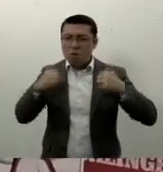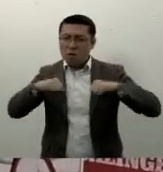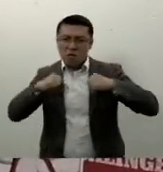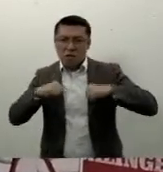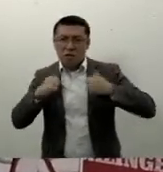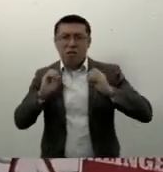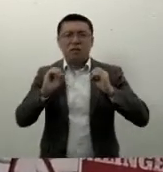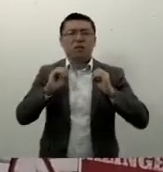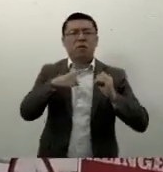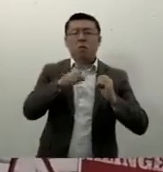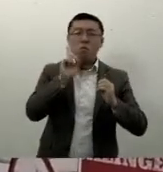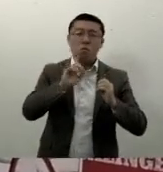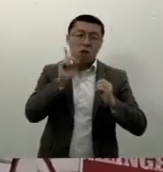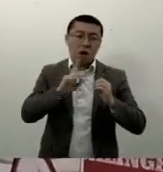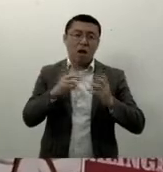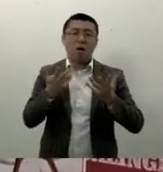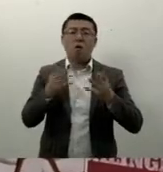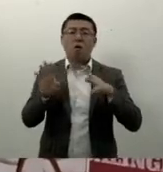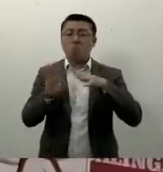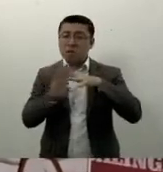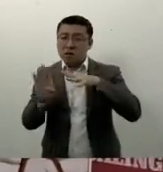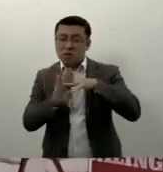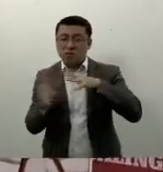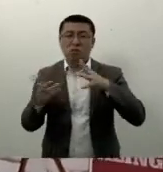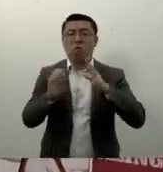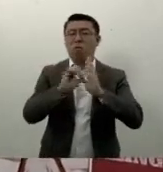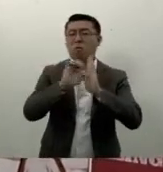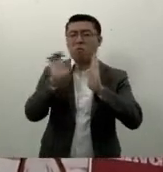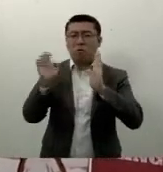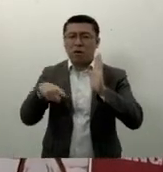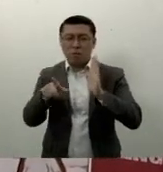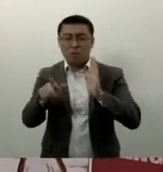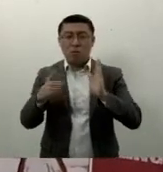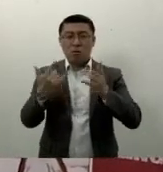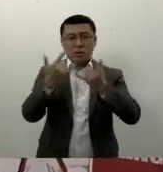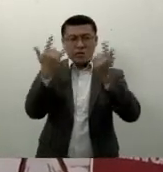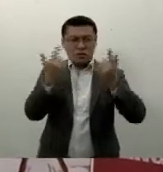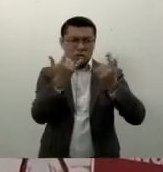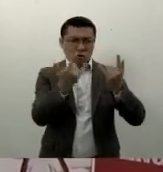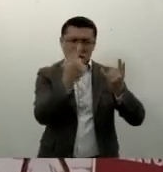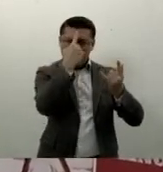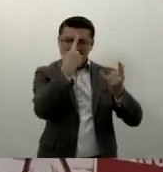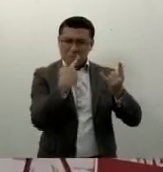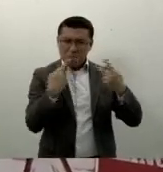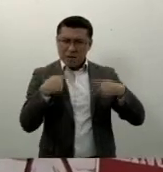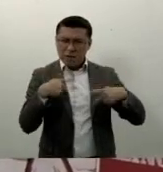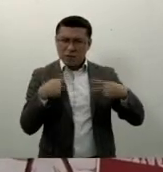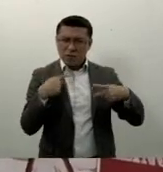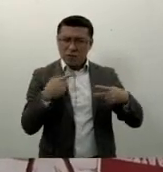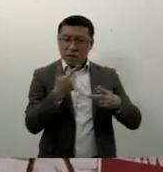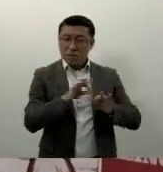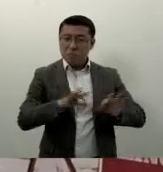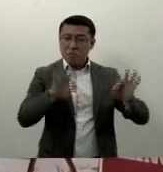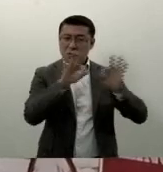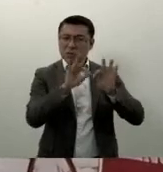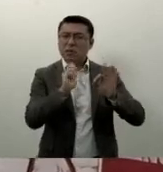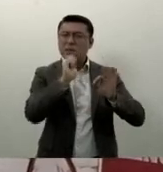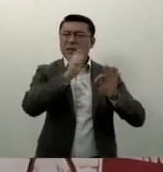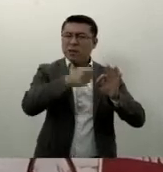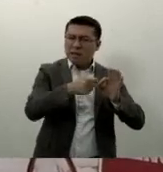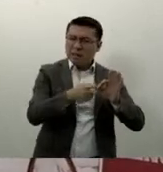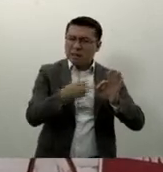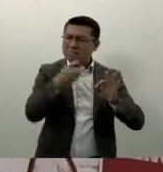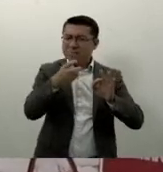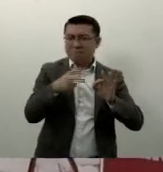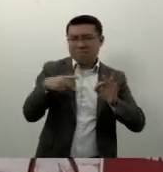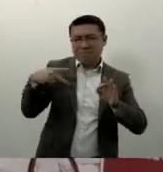la mujer, la inmigración, el papel de los sujetos en la historia, como en la presentación de los personajes